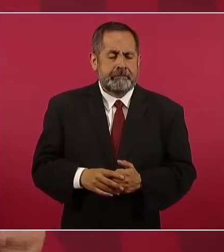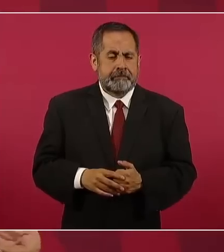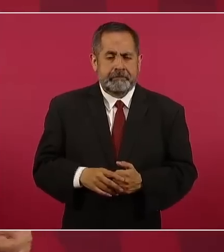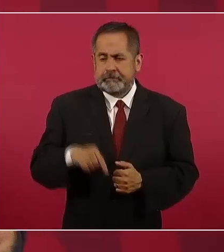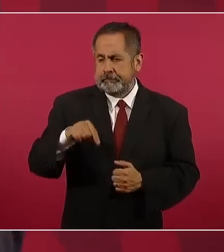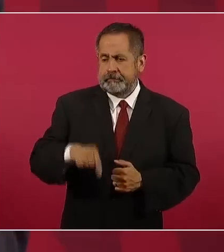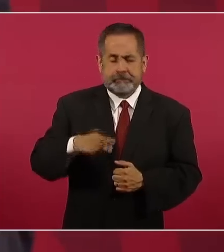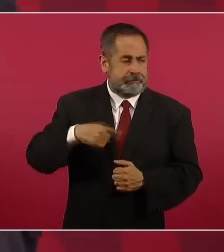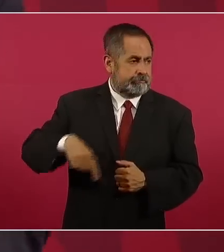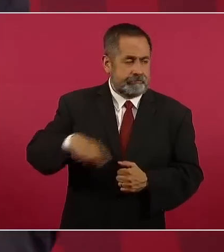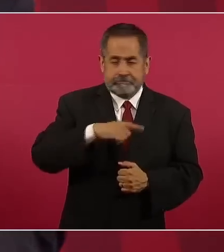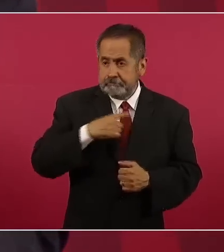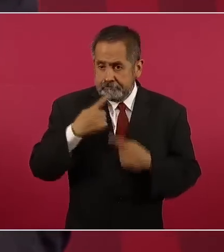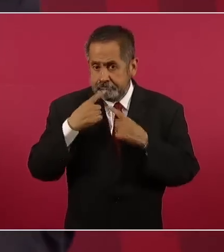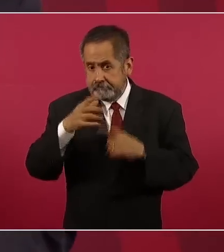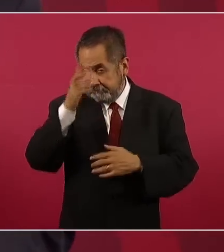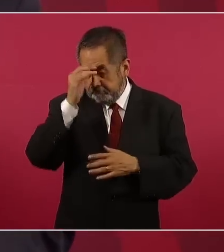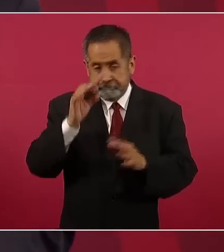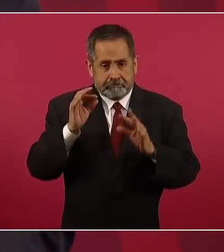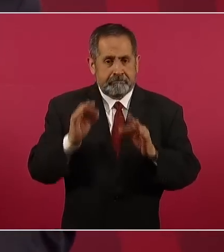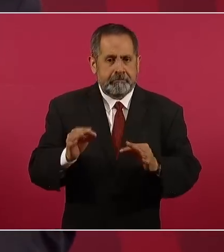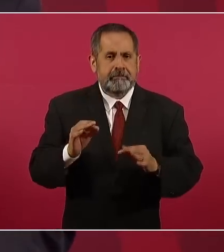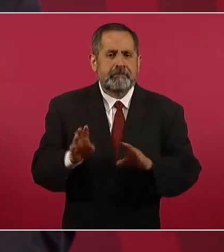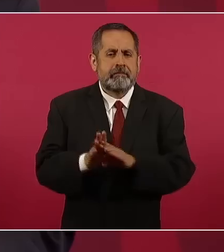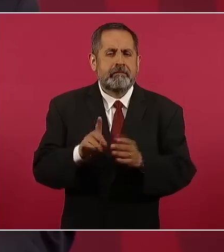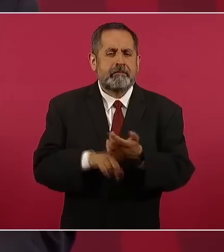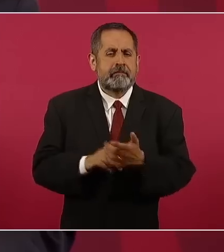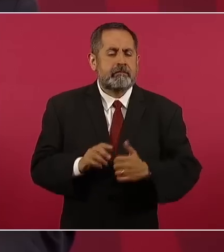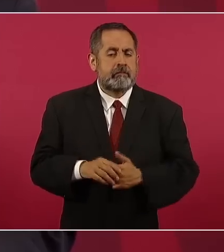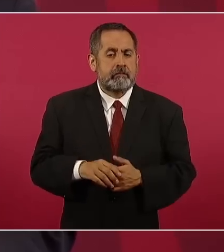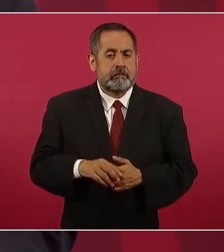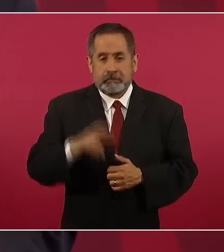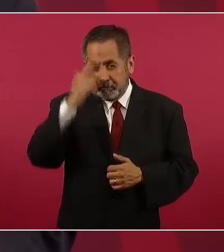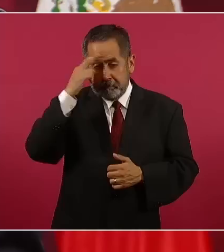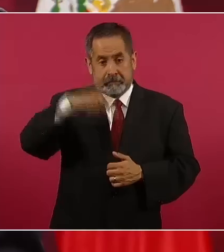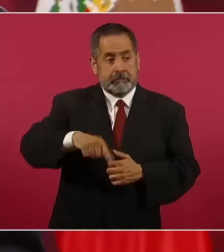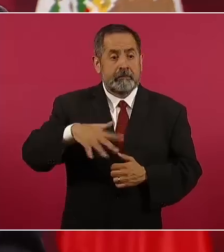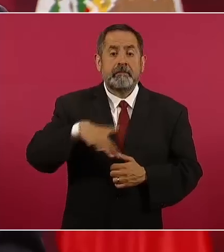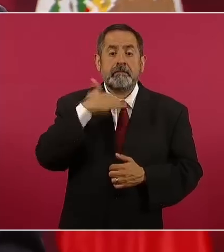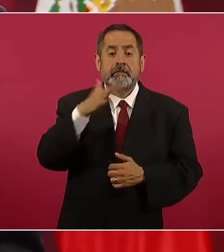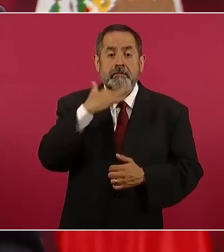Si se acuerdan de un fraude en Pemex,